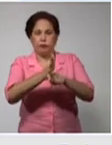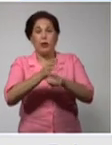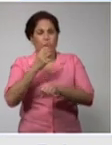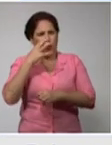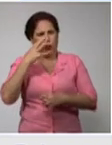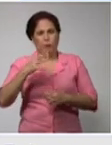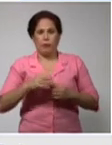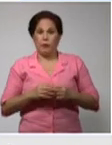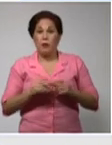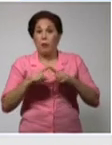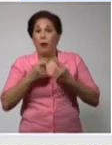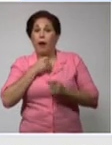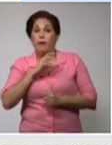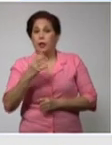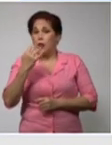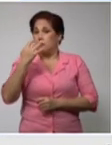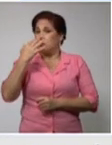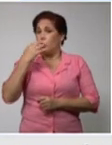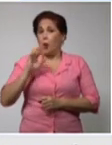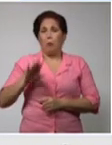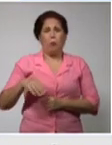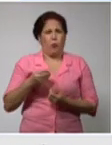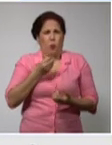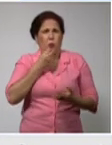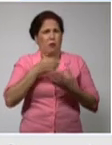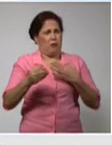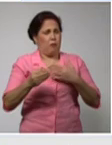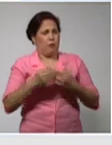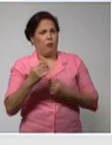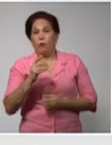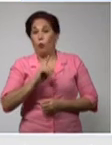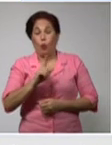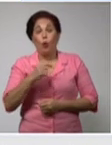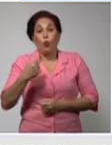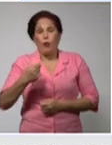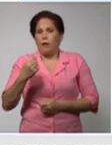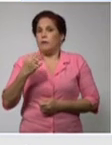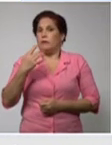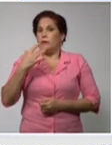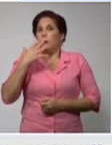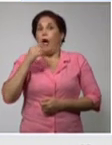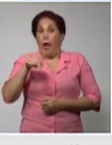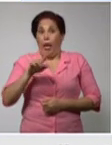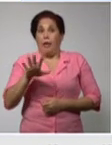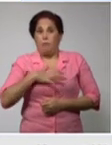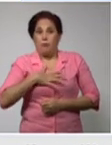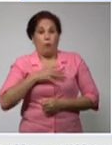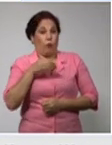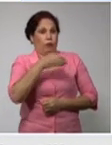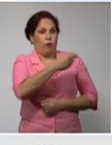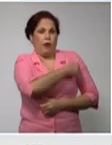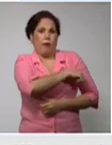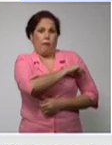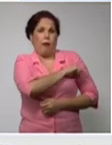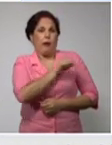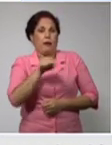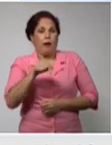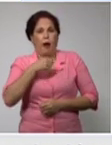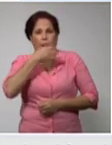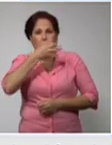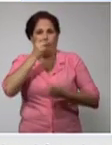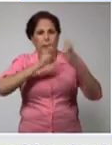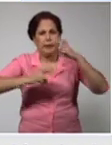y constituye hasta el momento doctor la mayor muestra de pacientes de diversos hospitales españoles hasta la fecha por supuesto